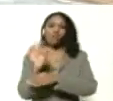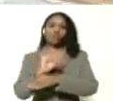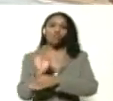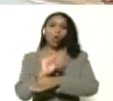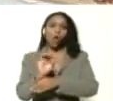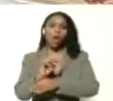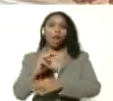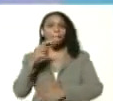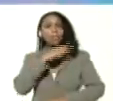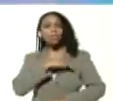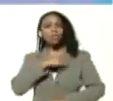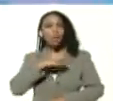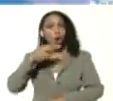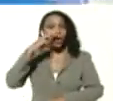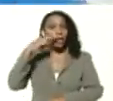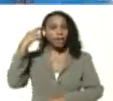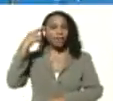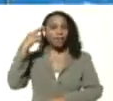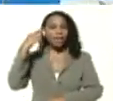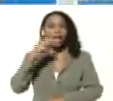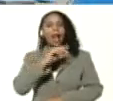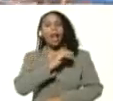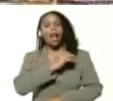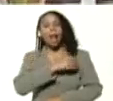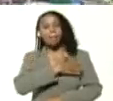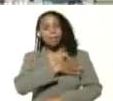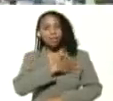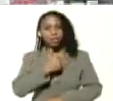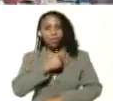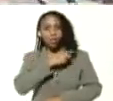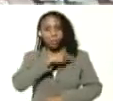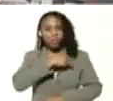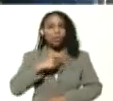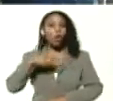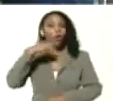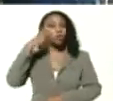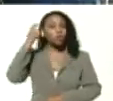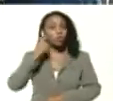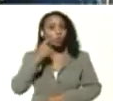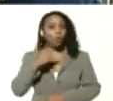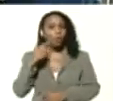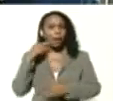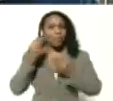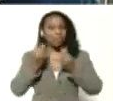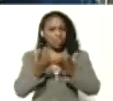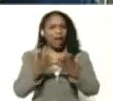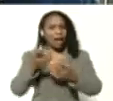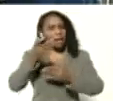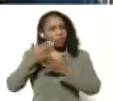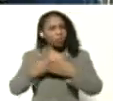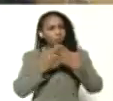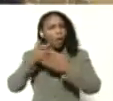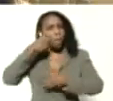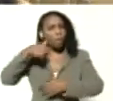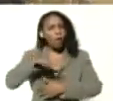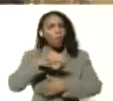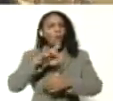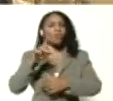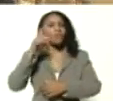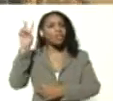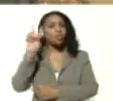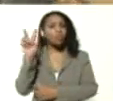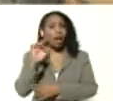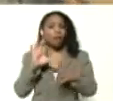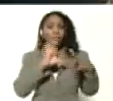misión Rivas la misión Robinson y la misión Sucre para garantizar la prosecución de estudios del pueblo de Venezuela en